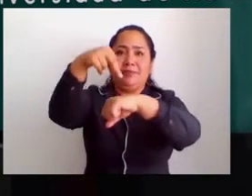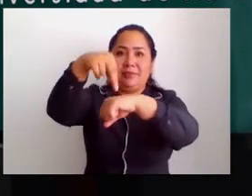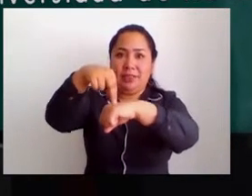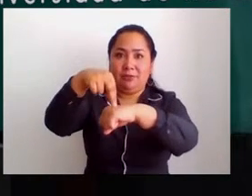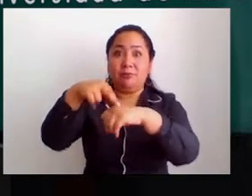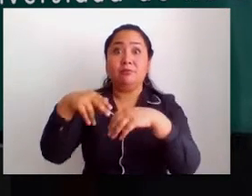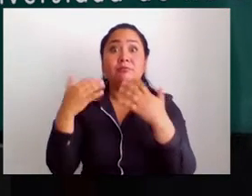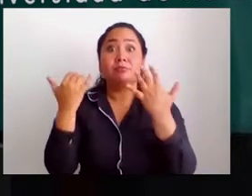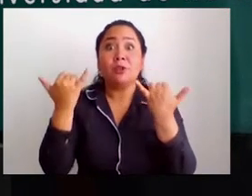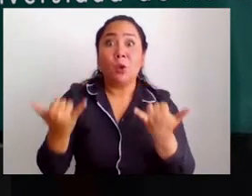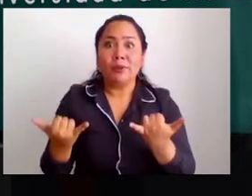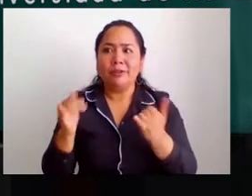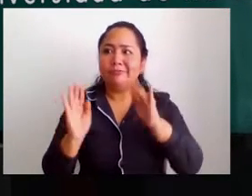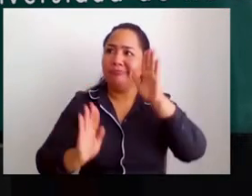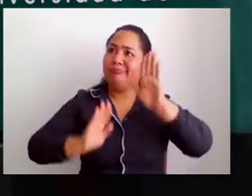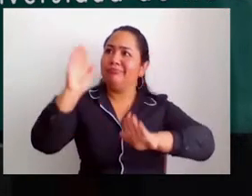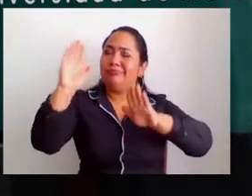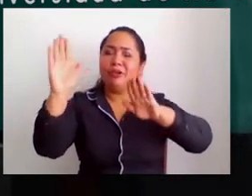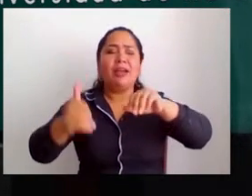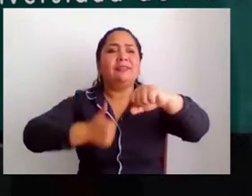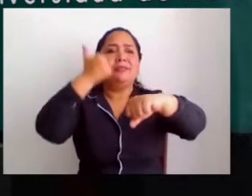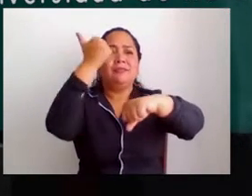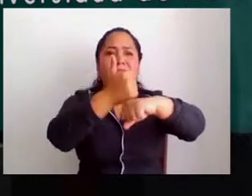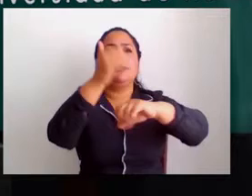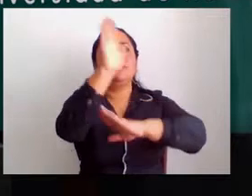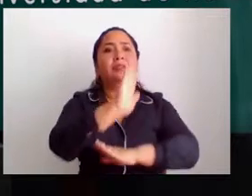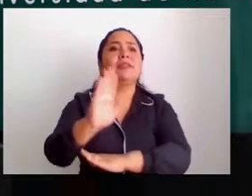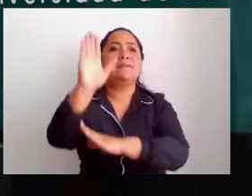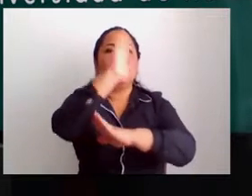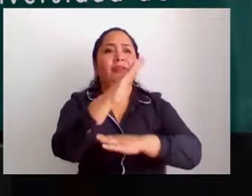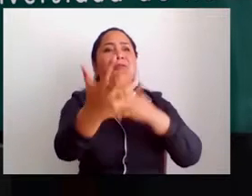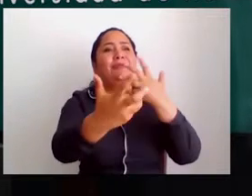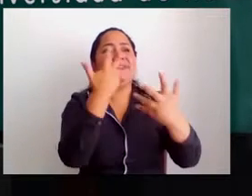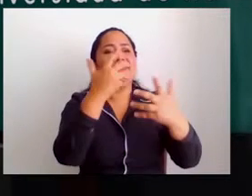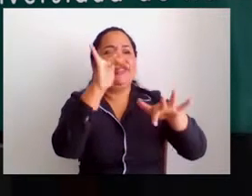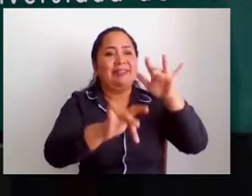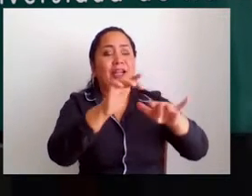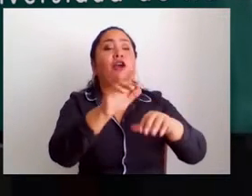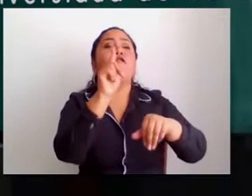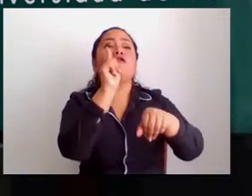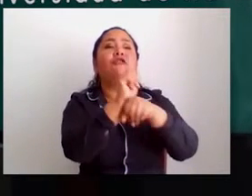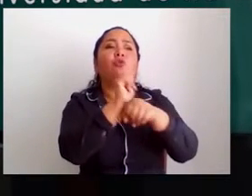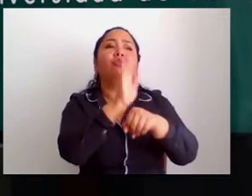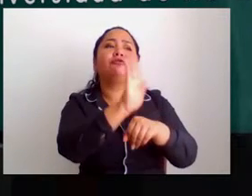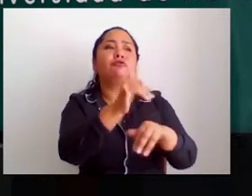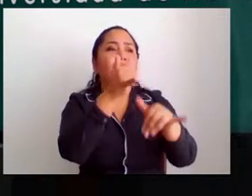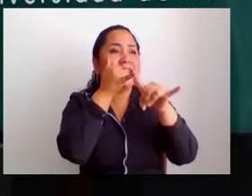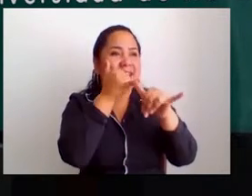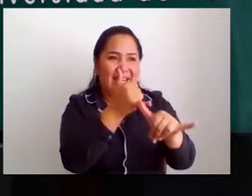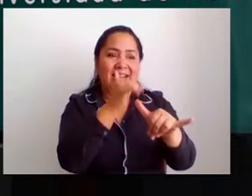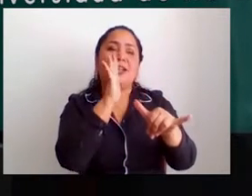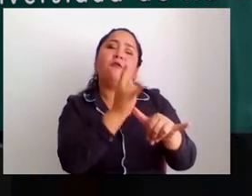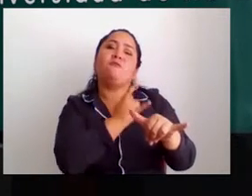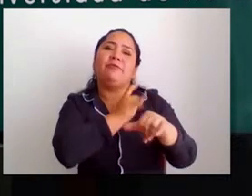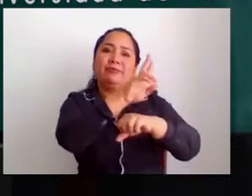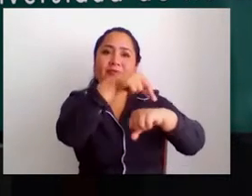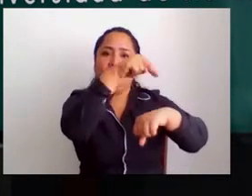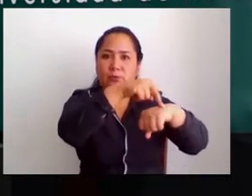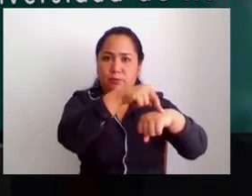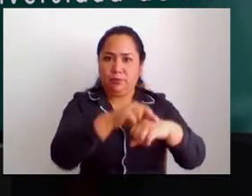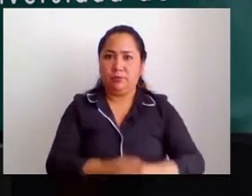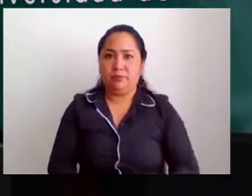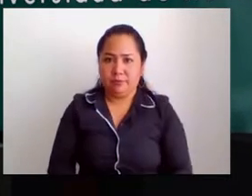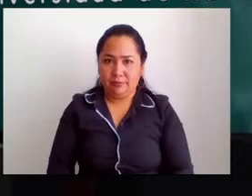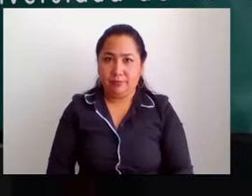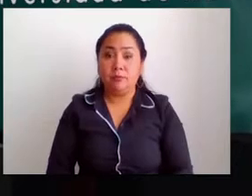Nariño. En este momento postulo mi candidatura a director del Departamento de Sistemas de la Facultad de Ingeniería de la Universidad de